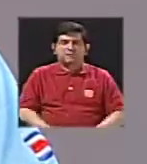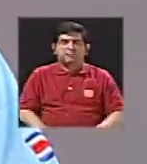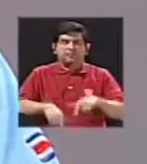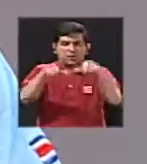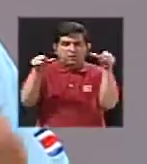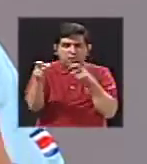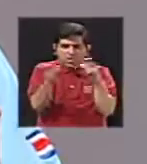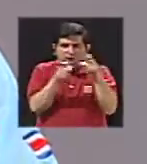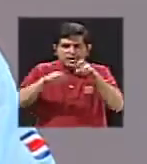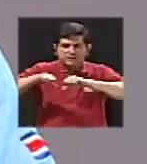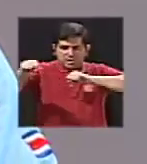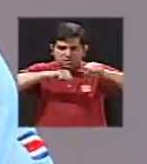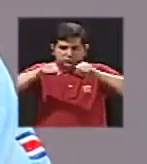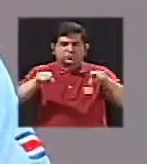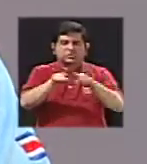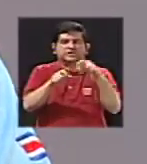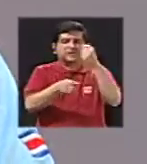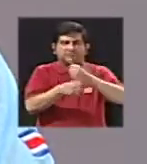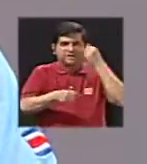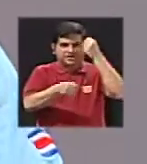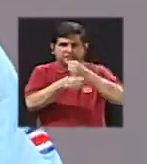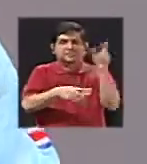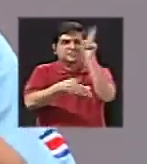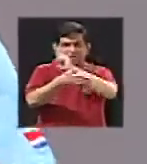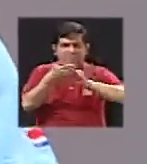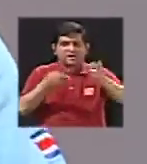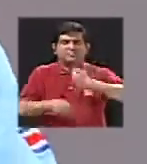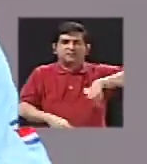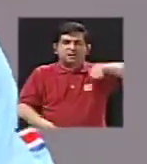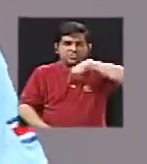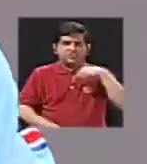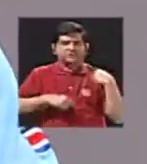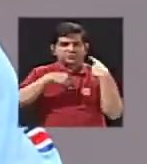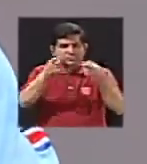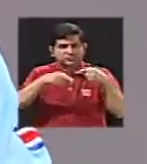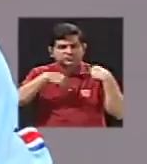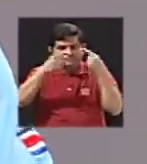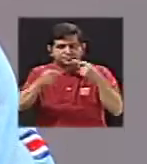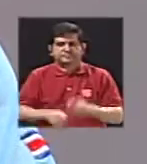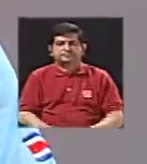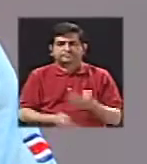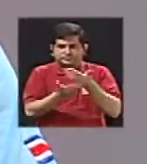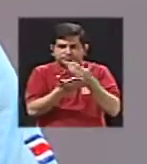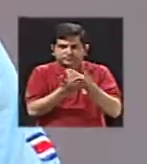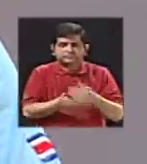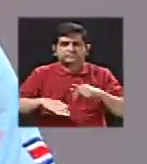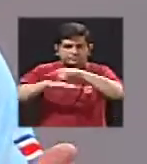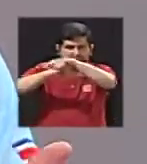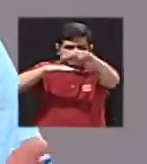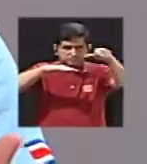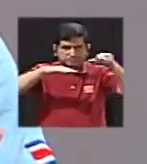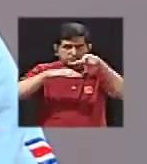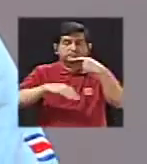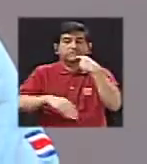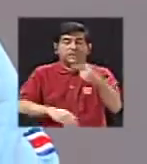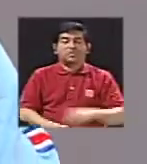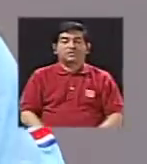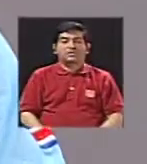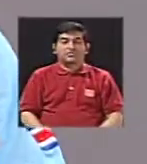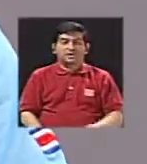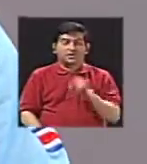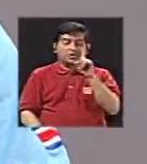y pues los esfuerzos también de la universidad estamos yendo más constantemente a tomar muestras del lago que como te digo es